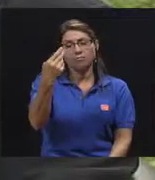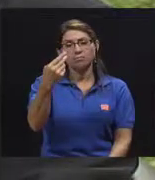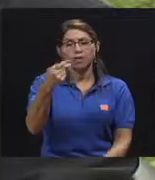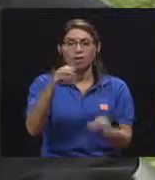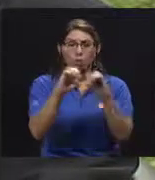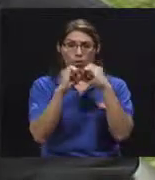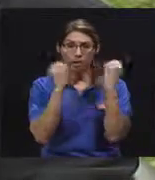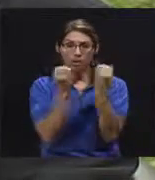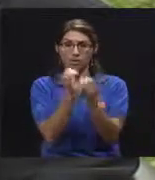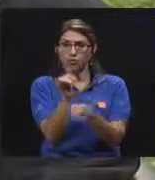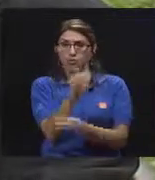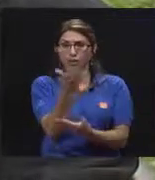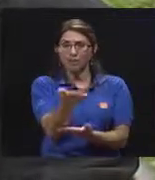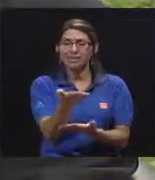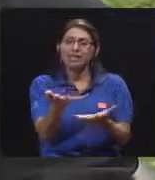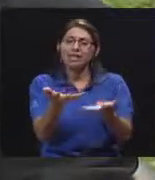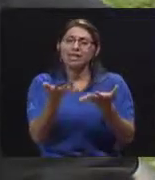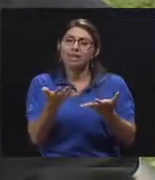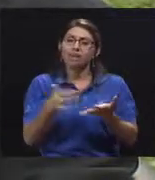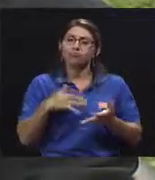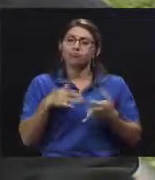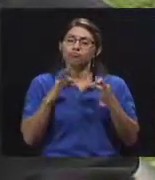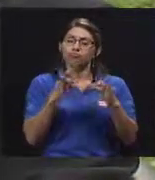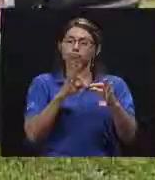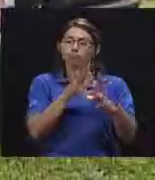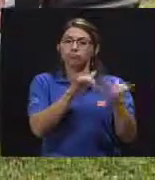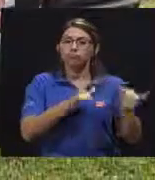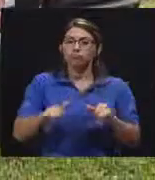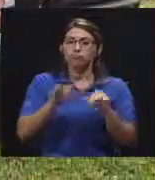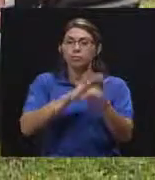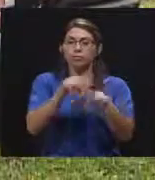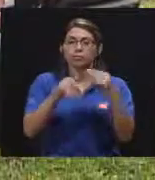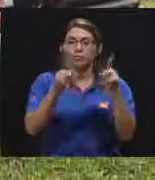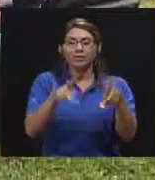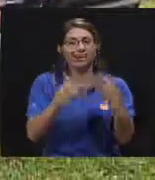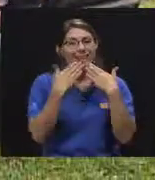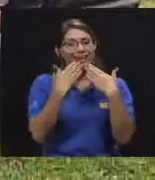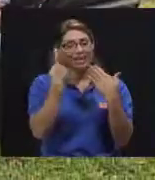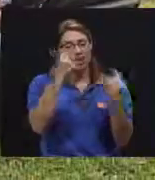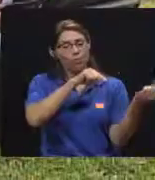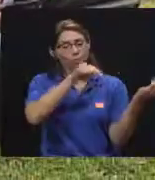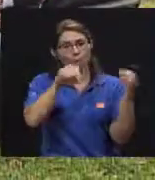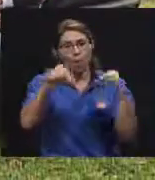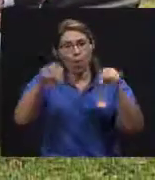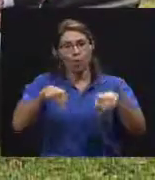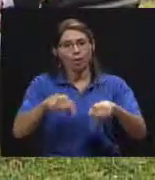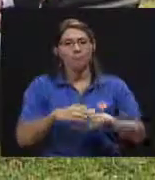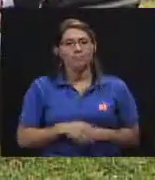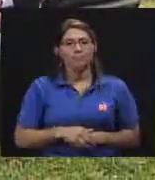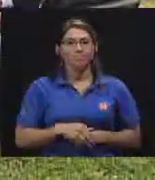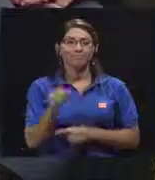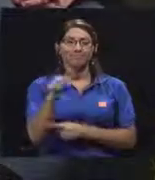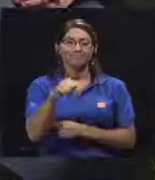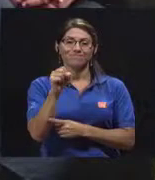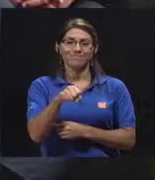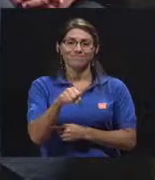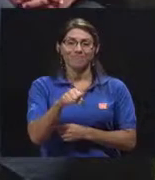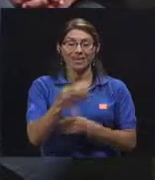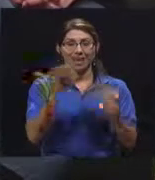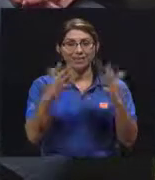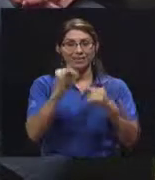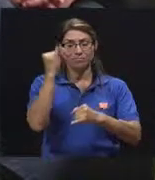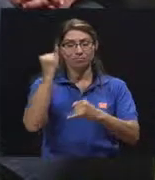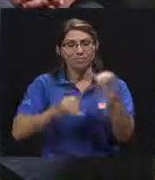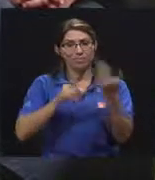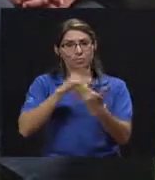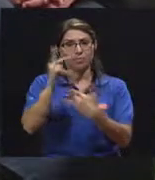tipo de organizaciones que lo que buscan es el bienestar común. Muchísimas gracias por acompañarnos el día de hoy. De esta manera, llegamos